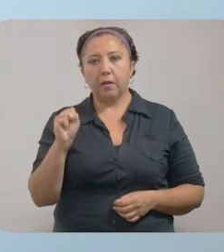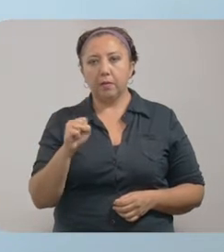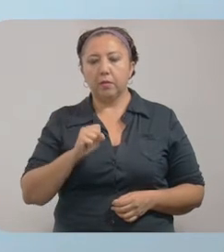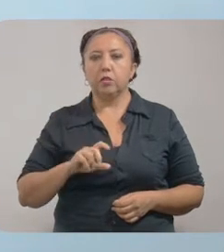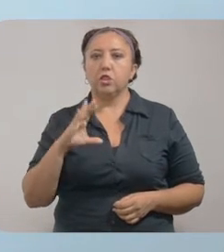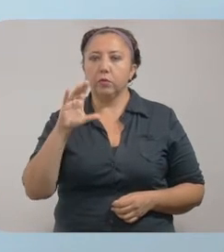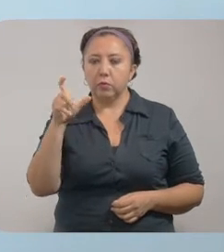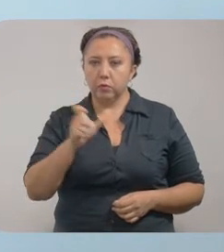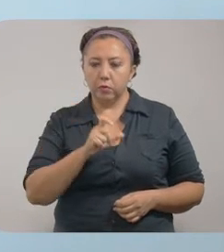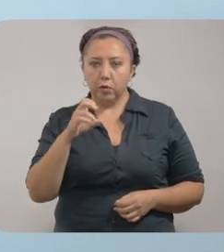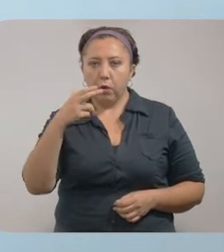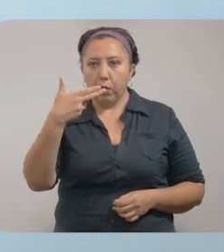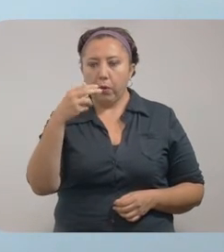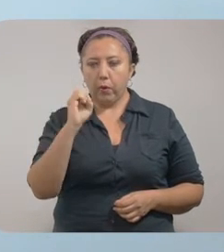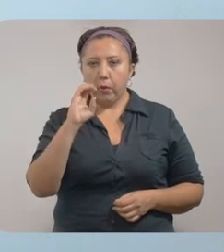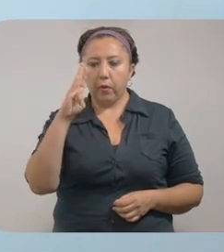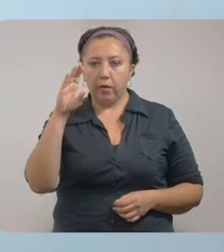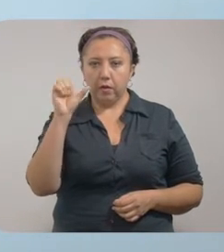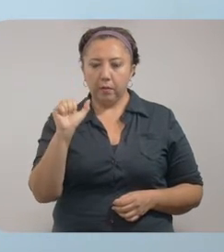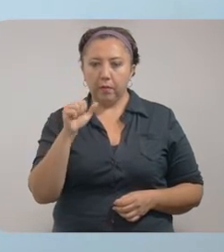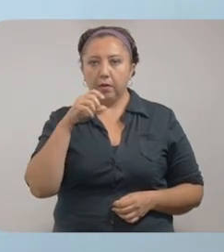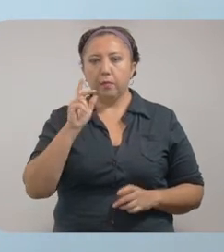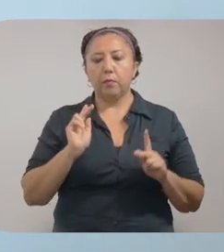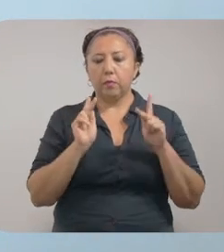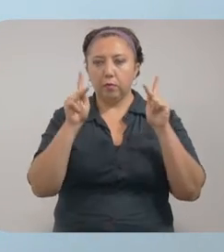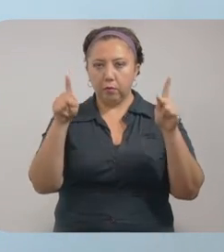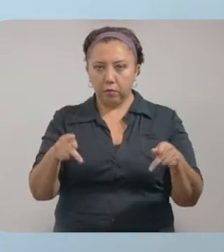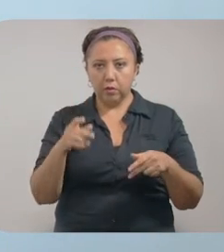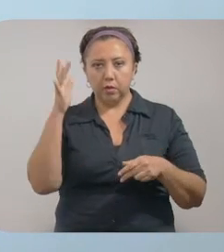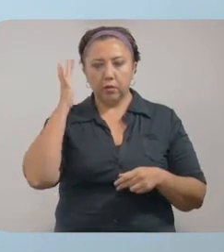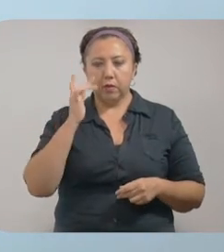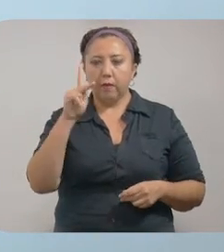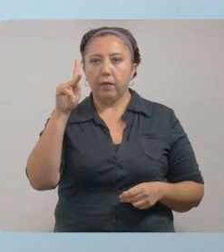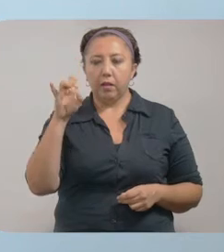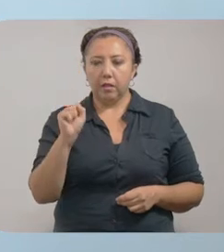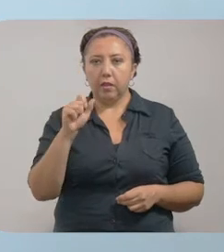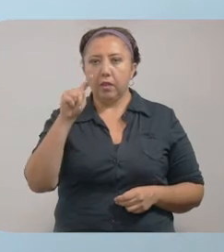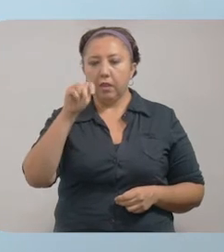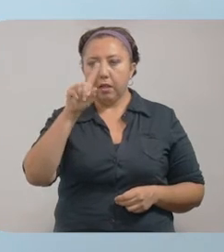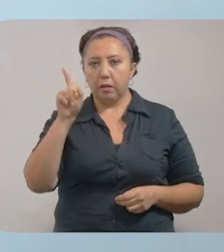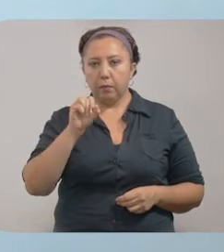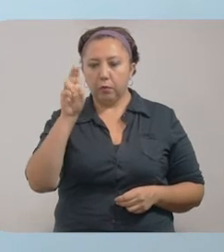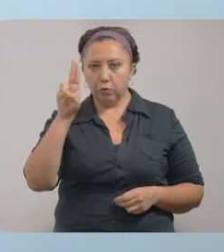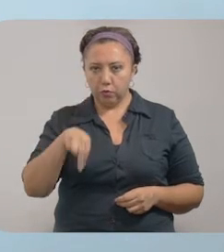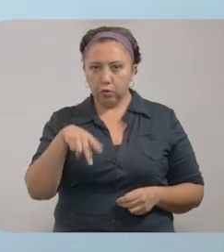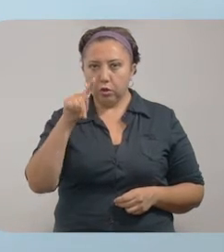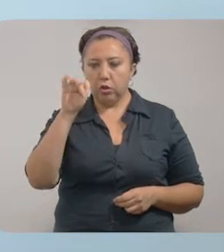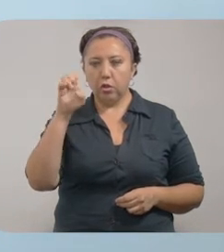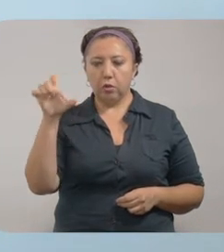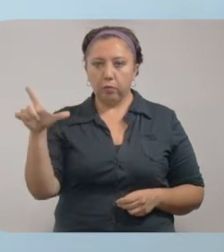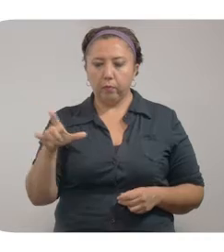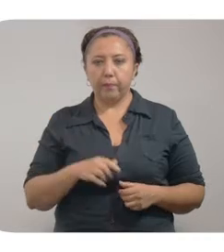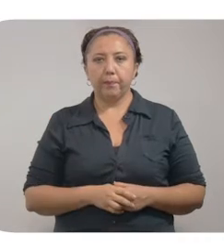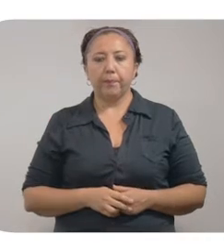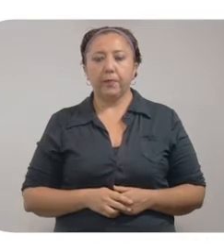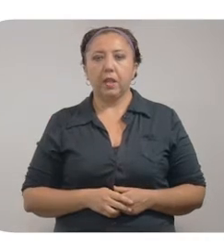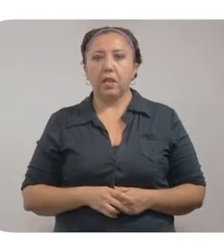Chipsulú Pueblo, Jocabá, Oshkushcab, Progreso, San Felipe, Temozón, Ticul y Tishmehuac.